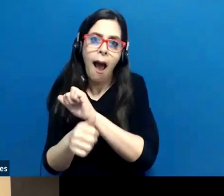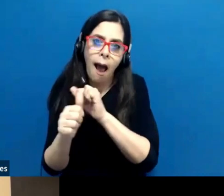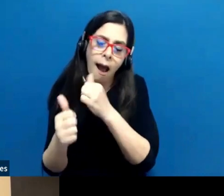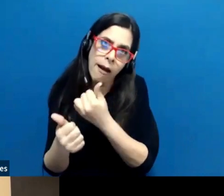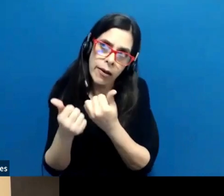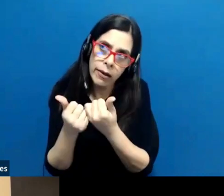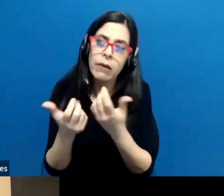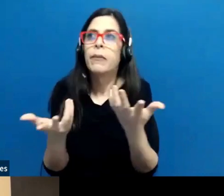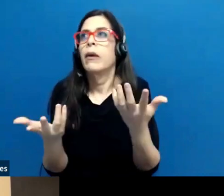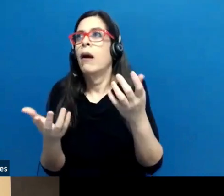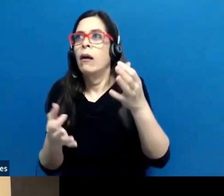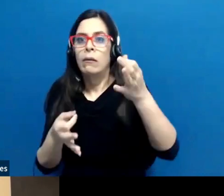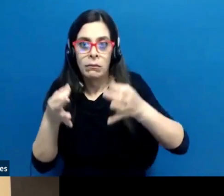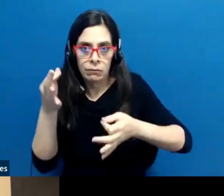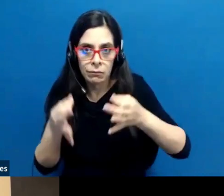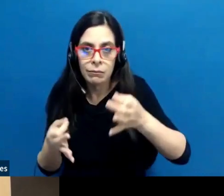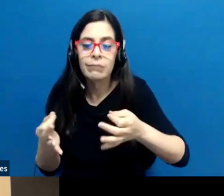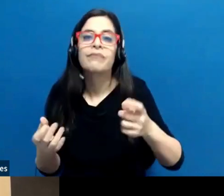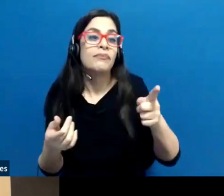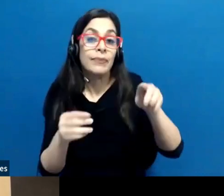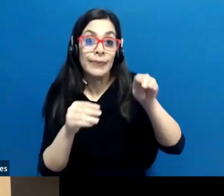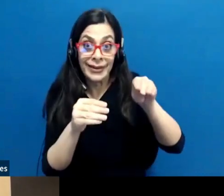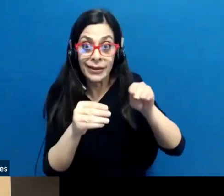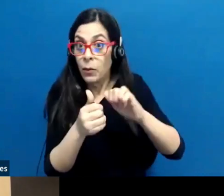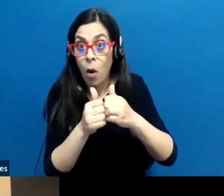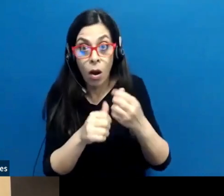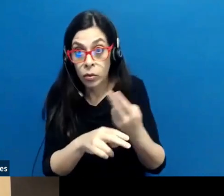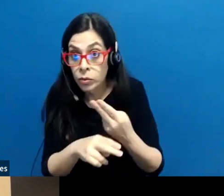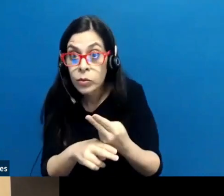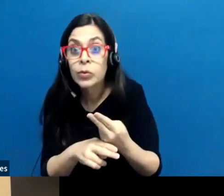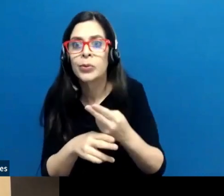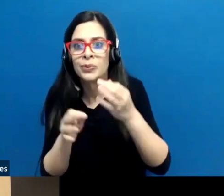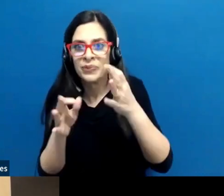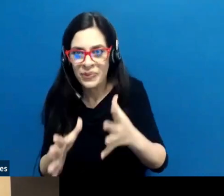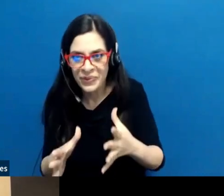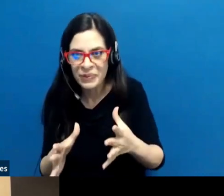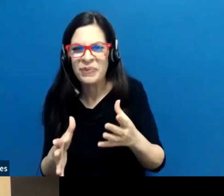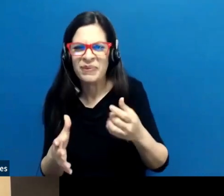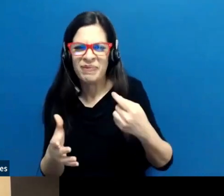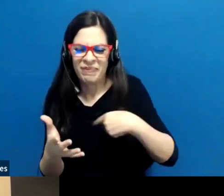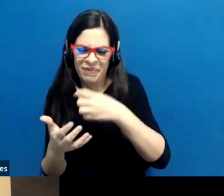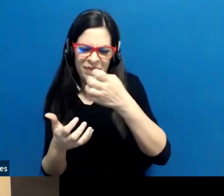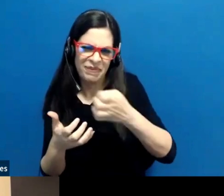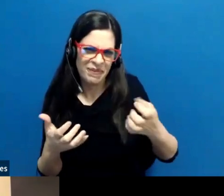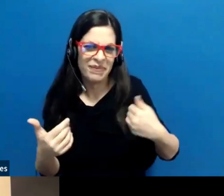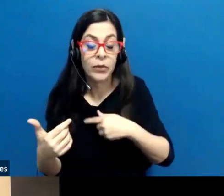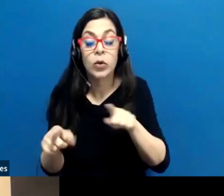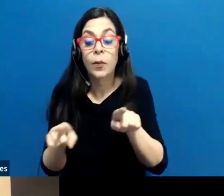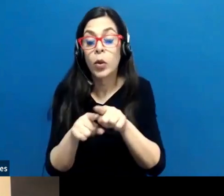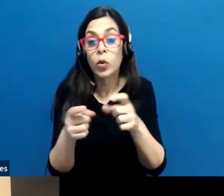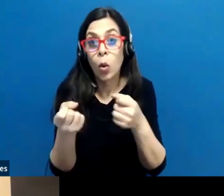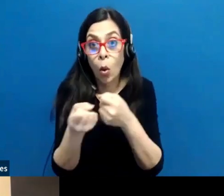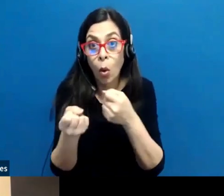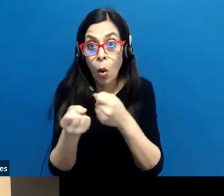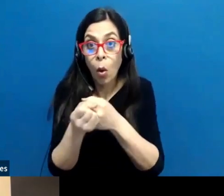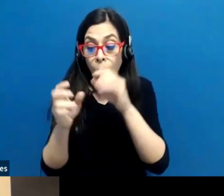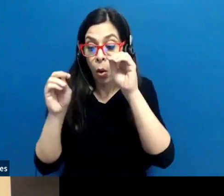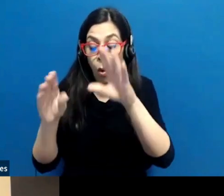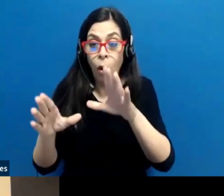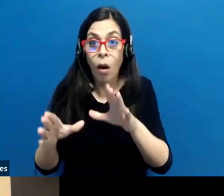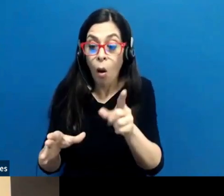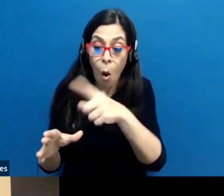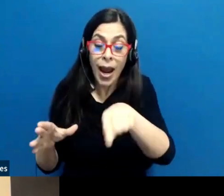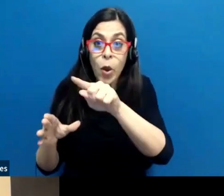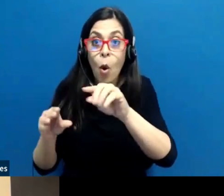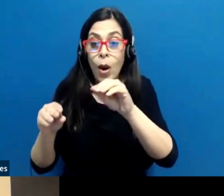dar adiestramiento a los jueces y juezas del Poder Judicial. Y también colaboramos con la Oficina de Capacitación y Evaluación y